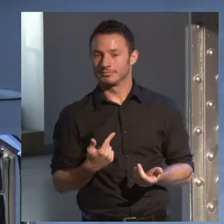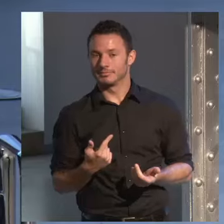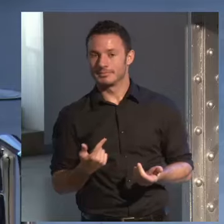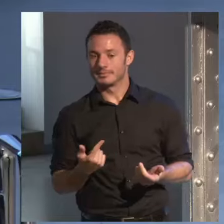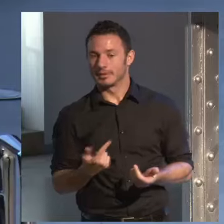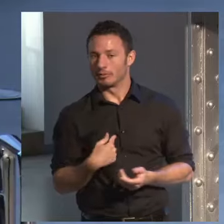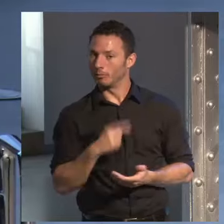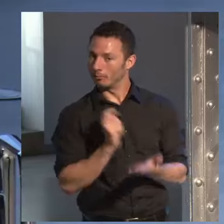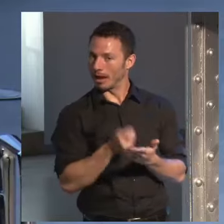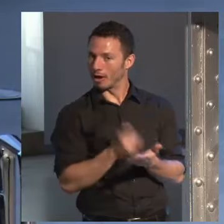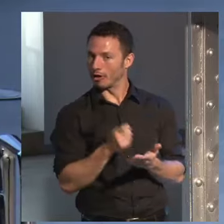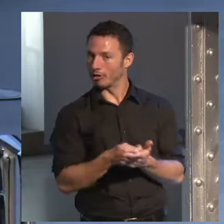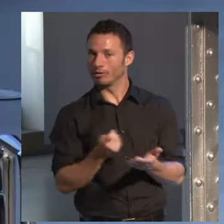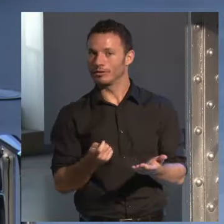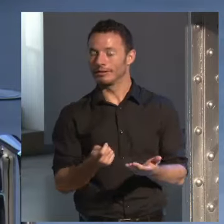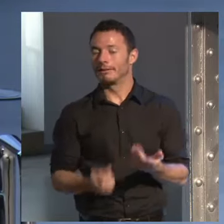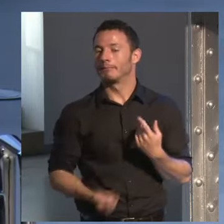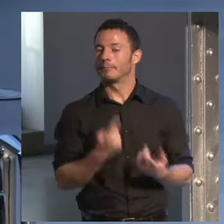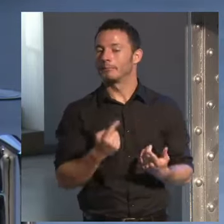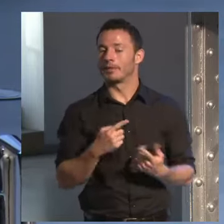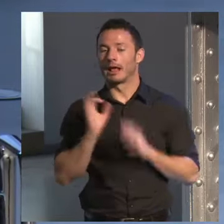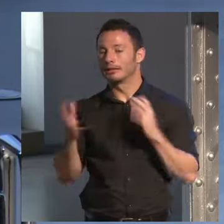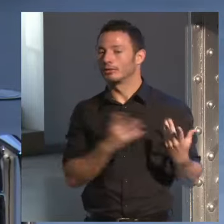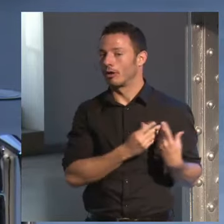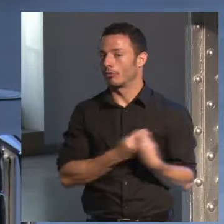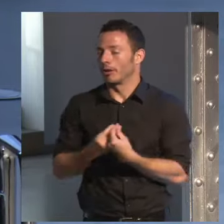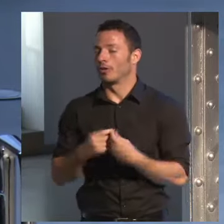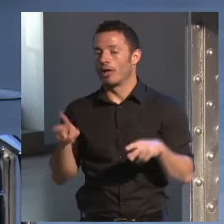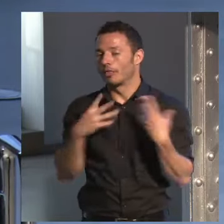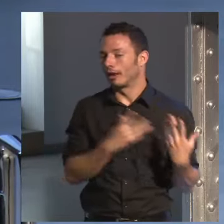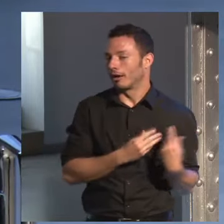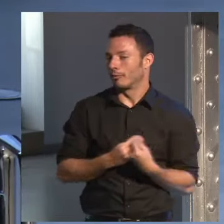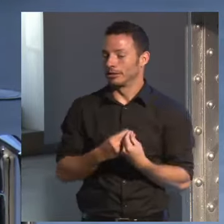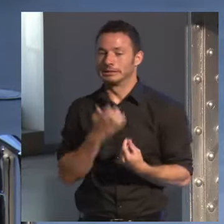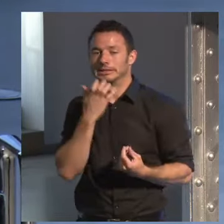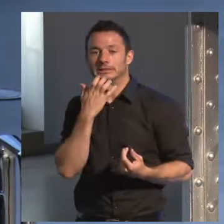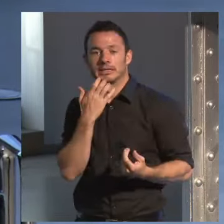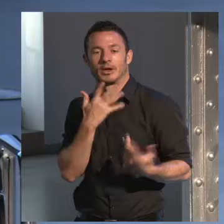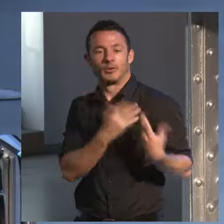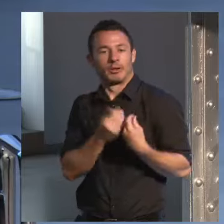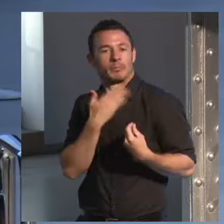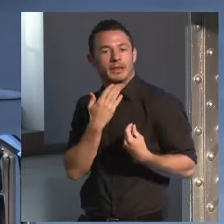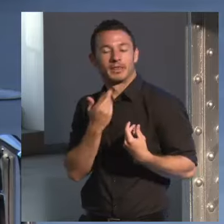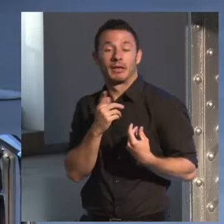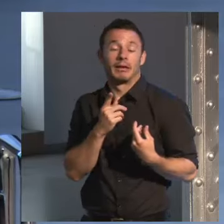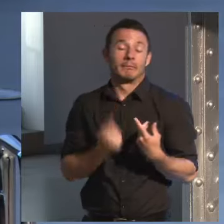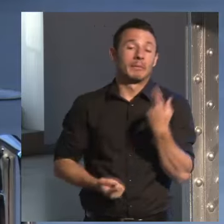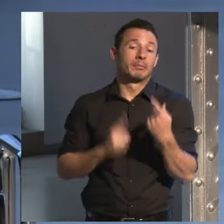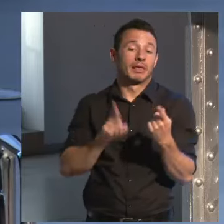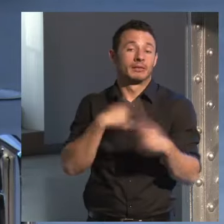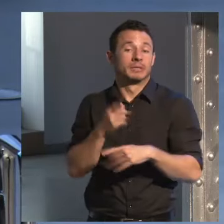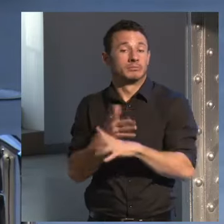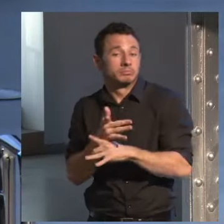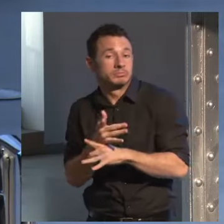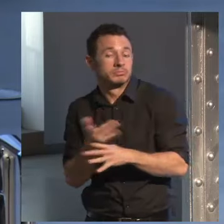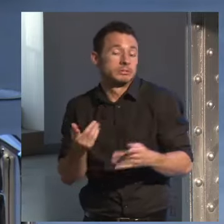él yo le pago por nuestras a veces me acompaña al teatro a una cena como hoy si me apetece ir acompañada hay veces que hay sexo después y otras no